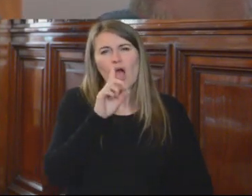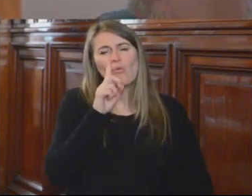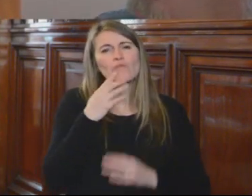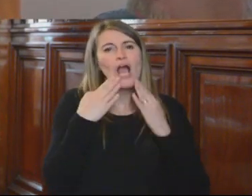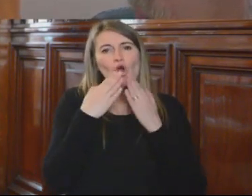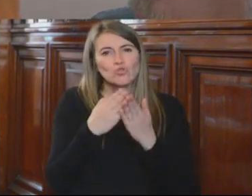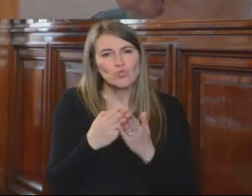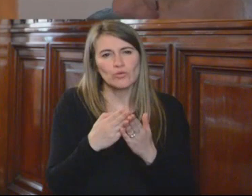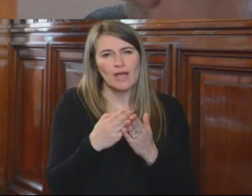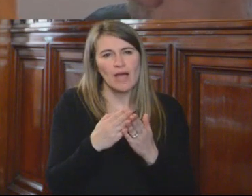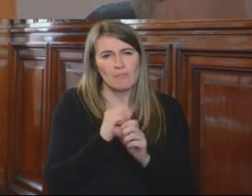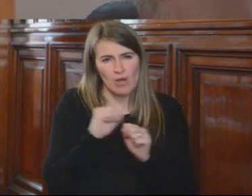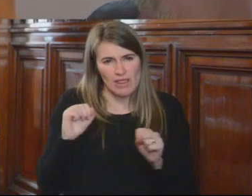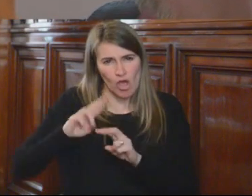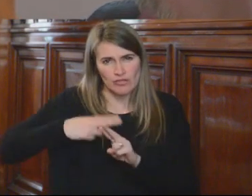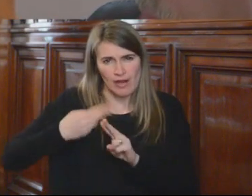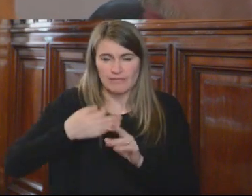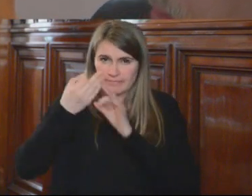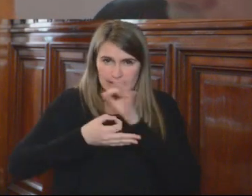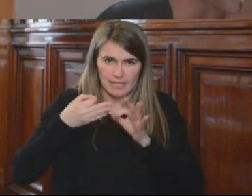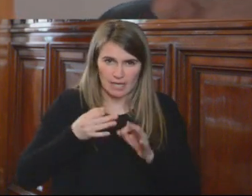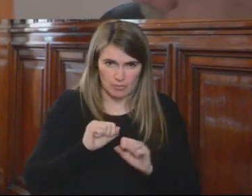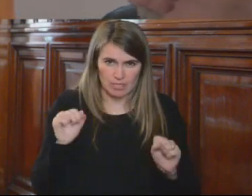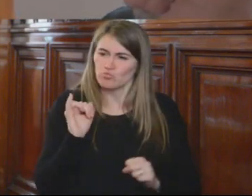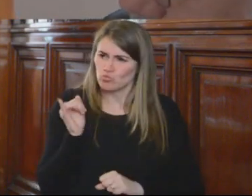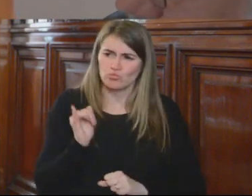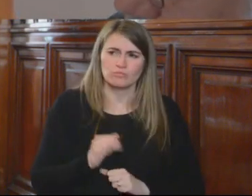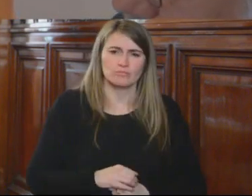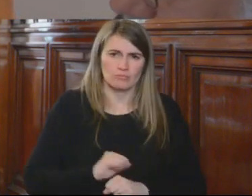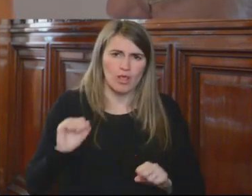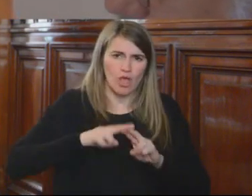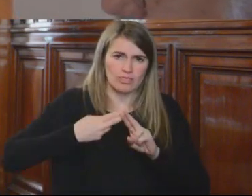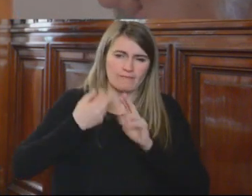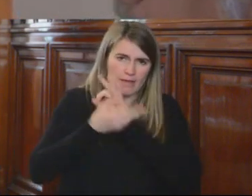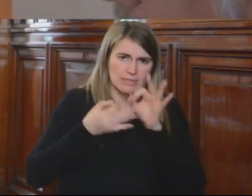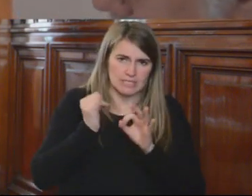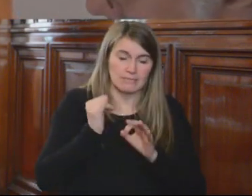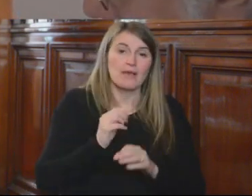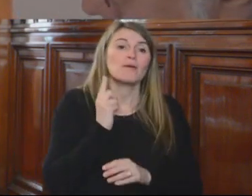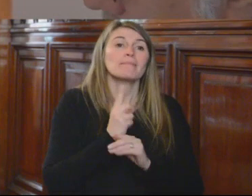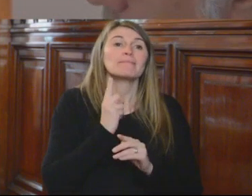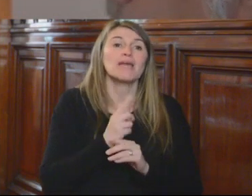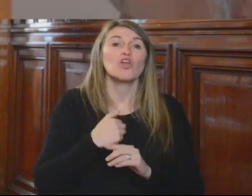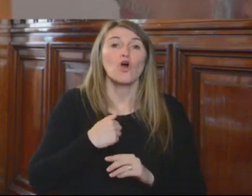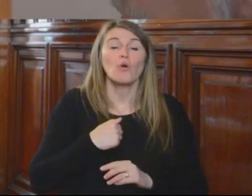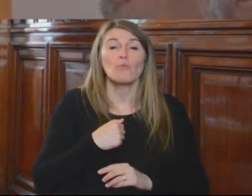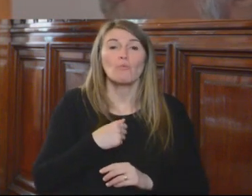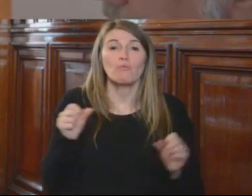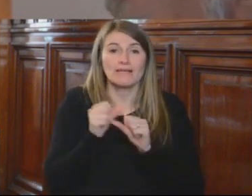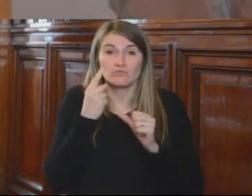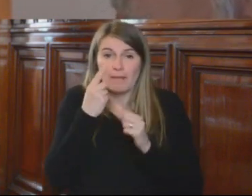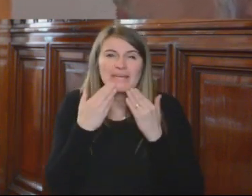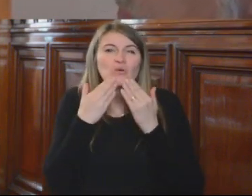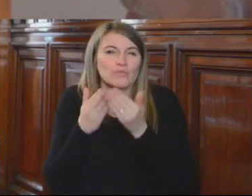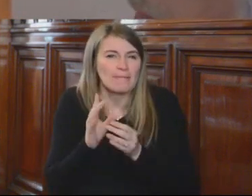a tener derecho a la réplica? Sí. Sí, allá. Perfecto. Primero va a formular una, o sea, preguntas